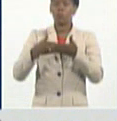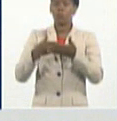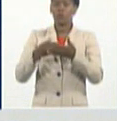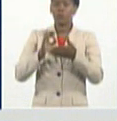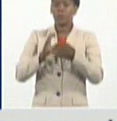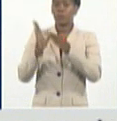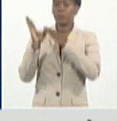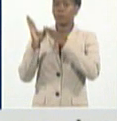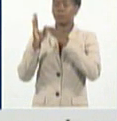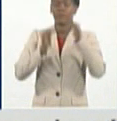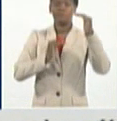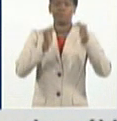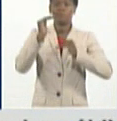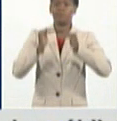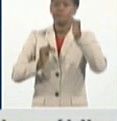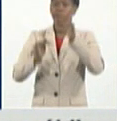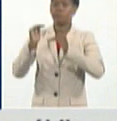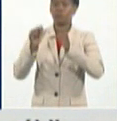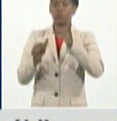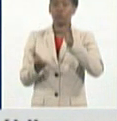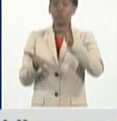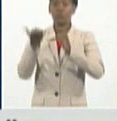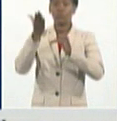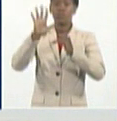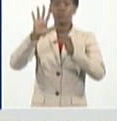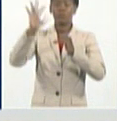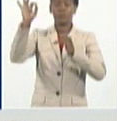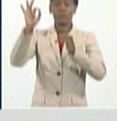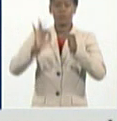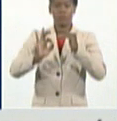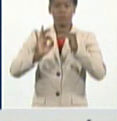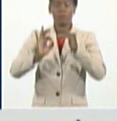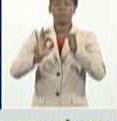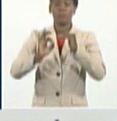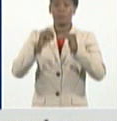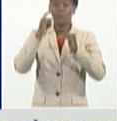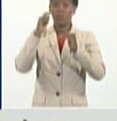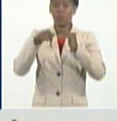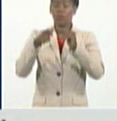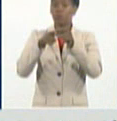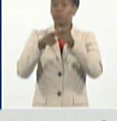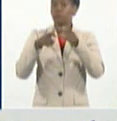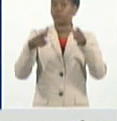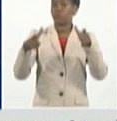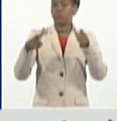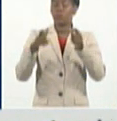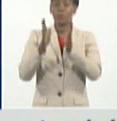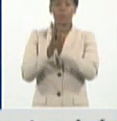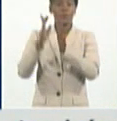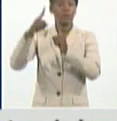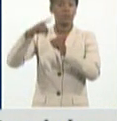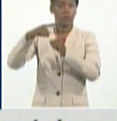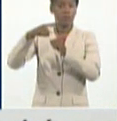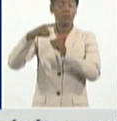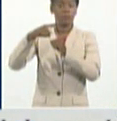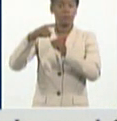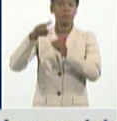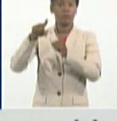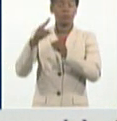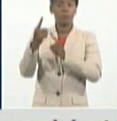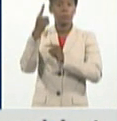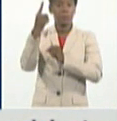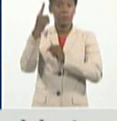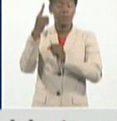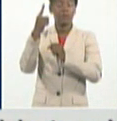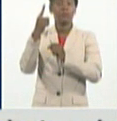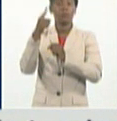encima del 5%. Extremadamente elevado, en Matanza es el 39